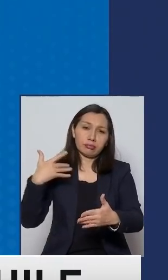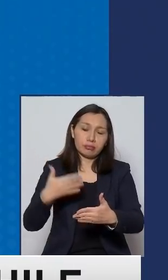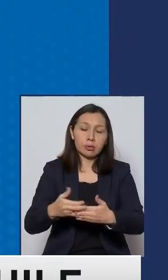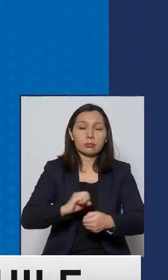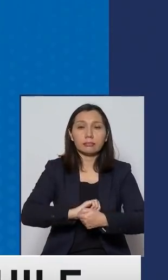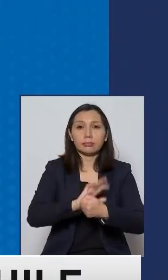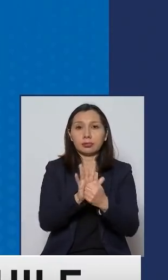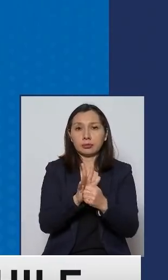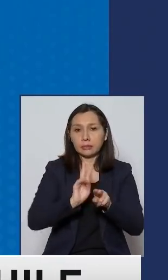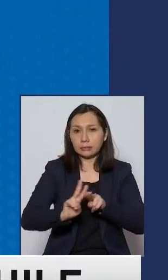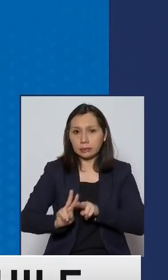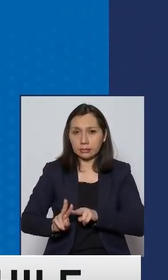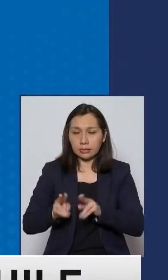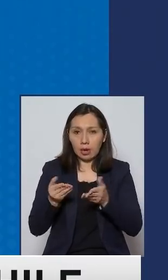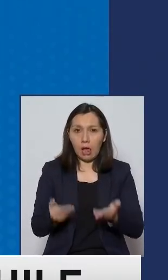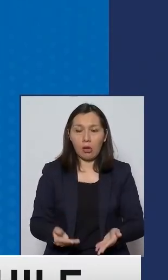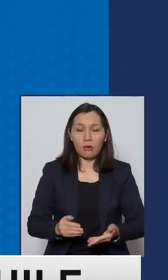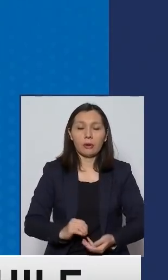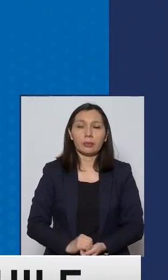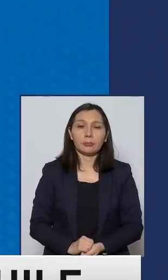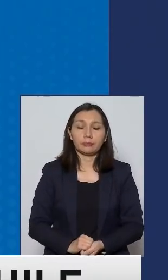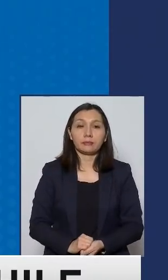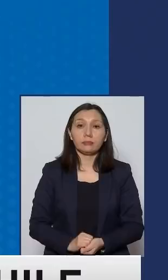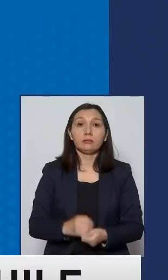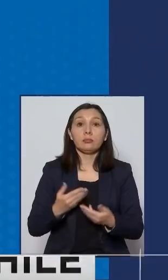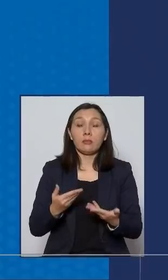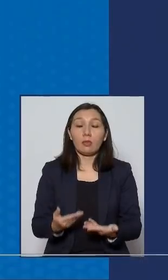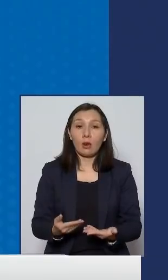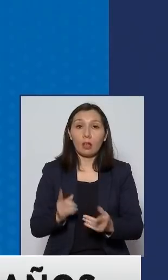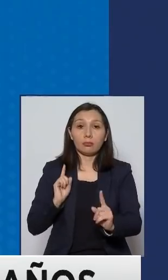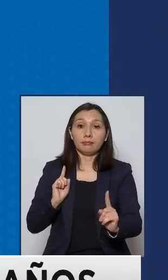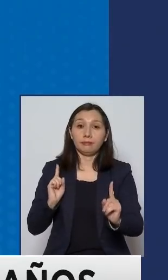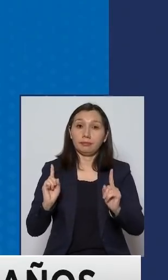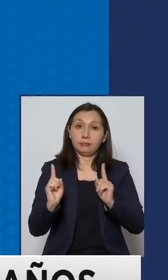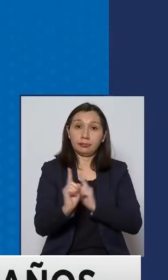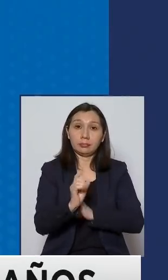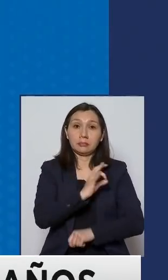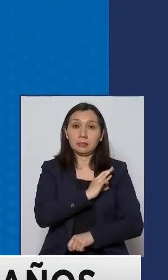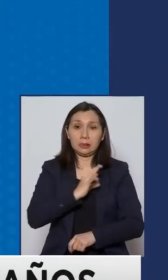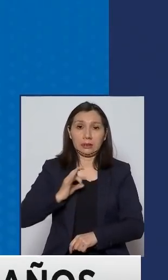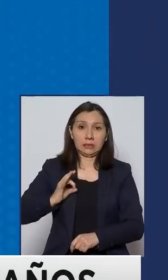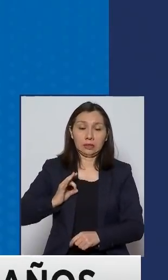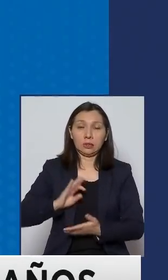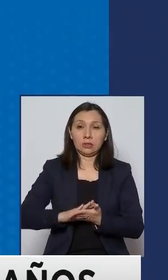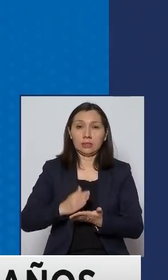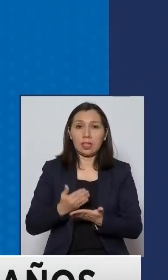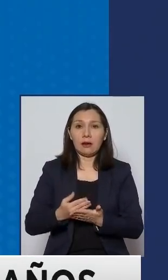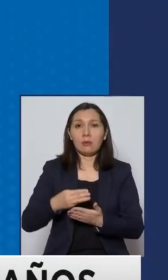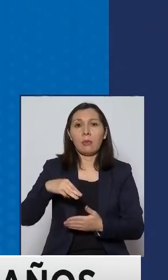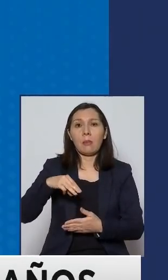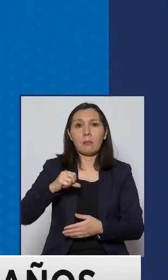-19 hasta el momento. Voy a dejar ahora al Ministro de Salud, Jaime Mañelich.